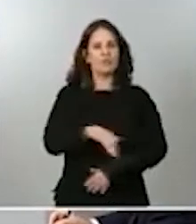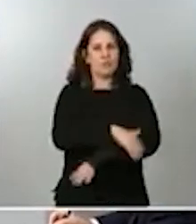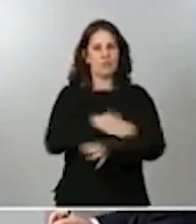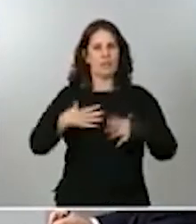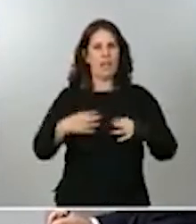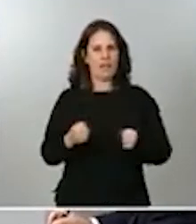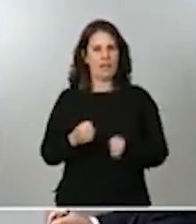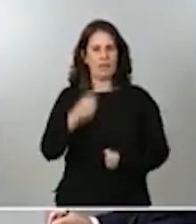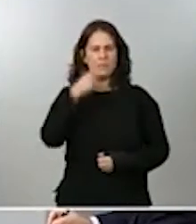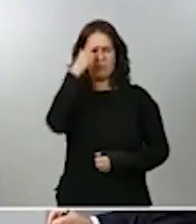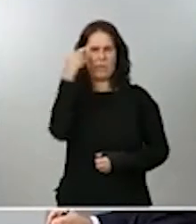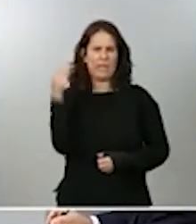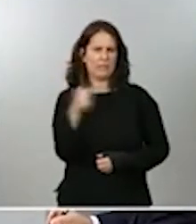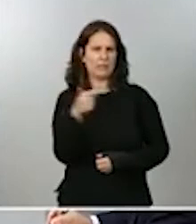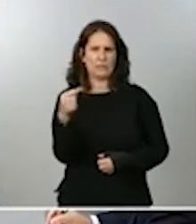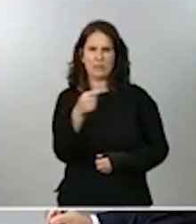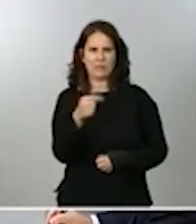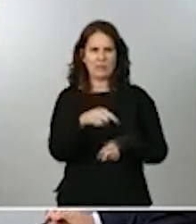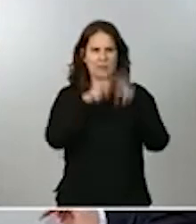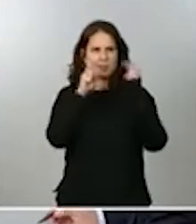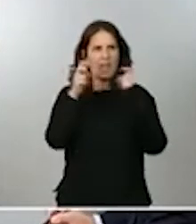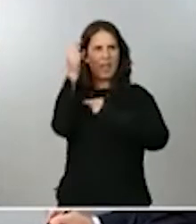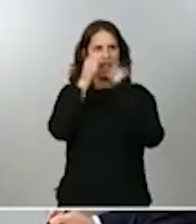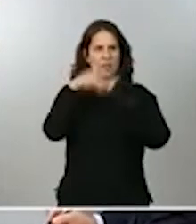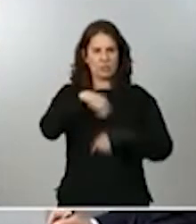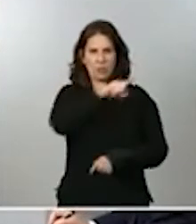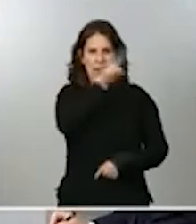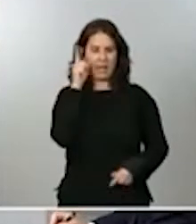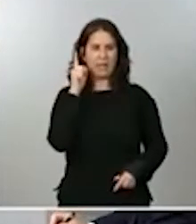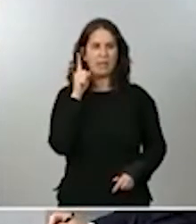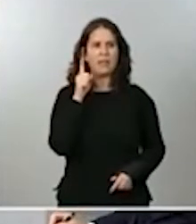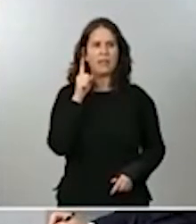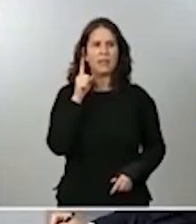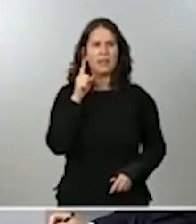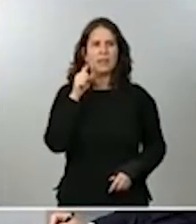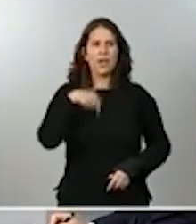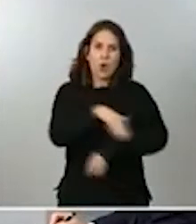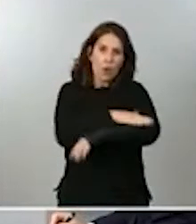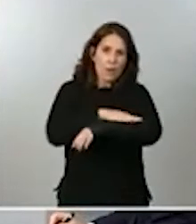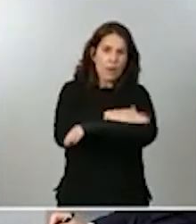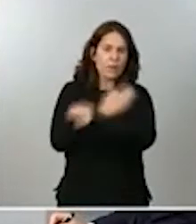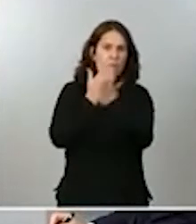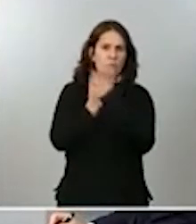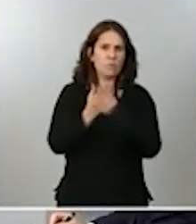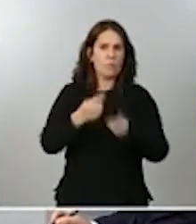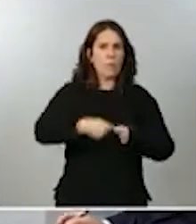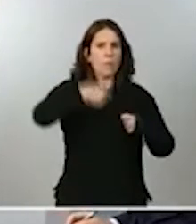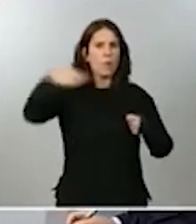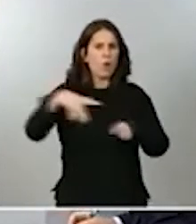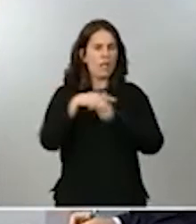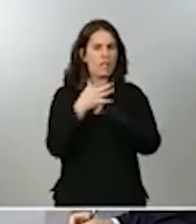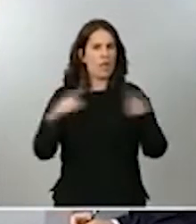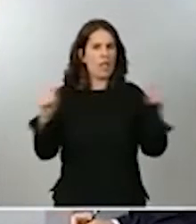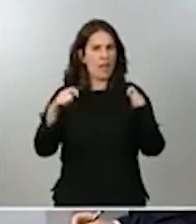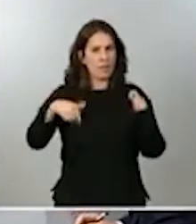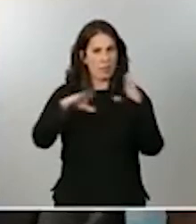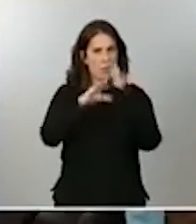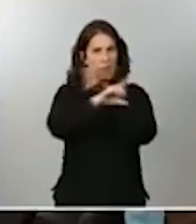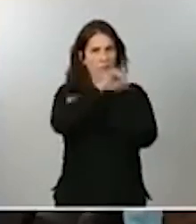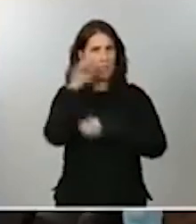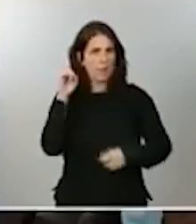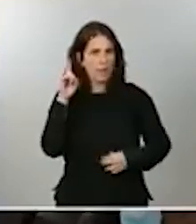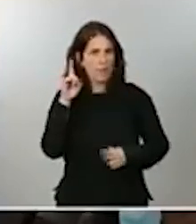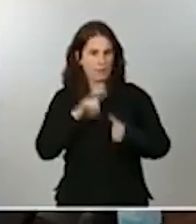es respecto de los datos de Madrid, el Gobierno va a pedir la prórroga del estado de alarma en la comunidad. También ha hecho la